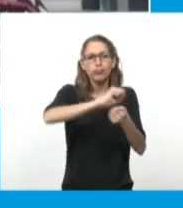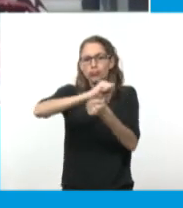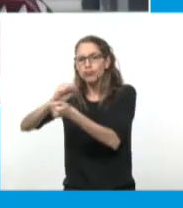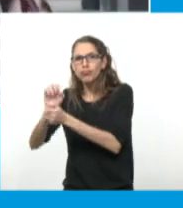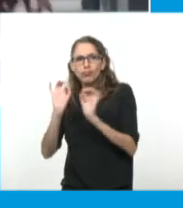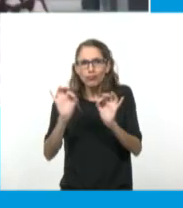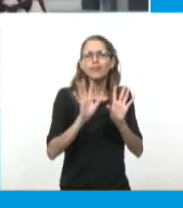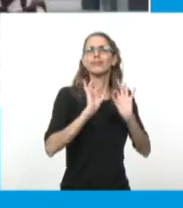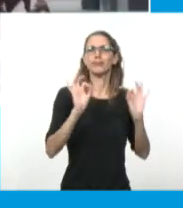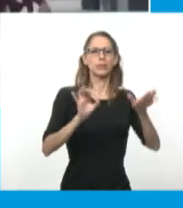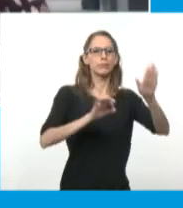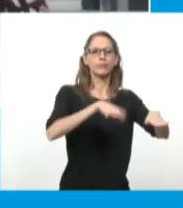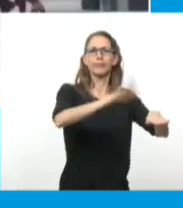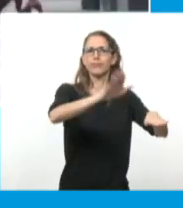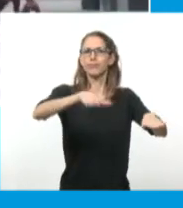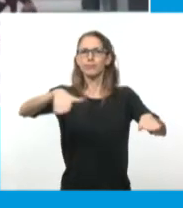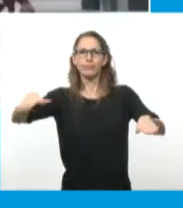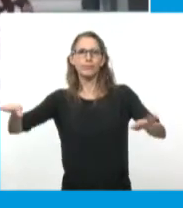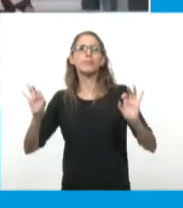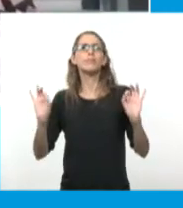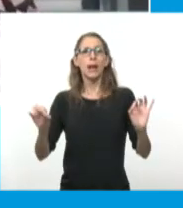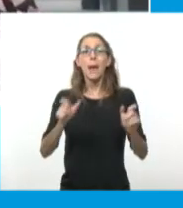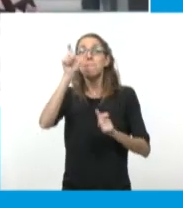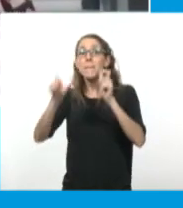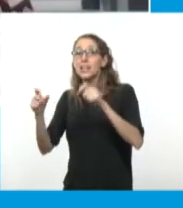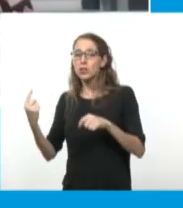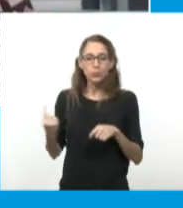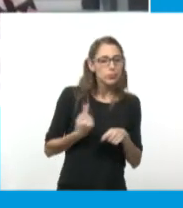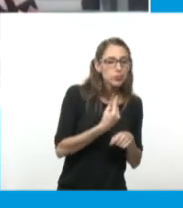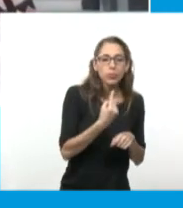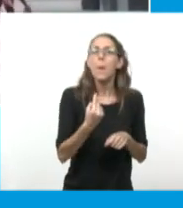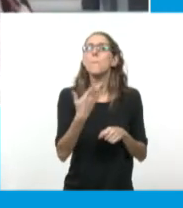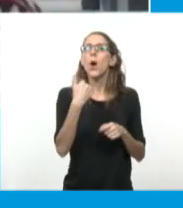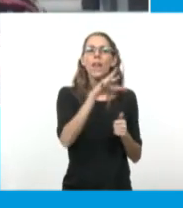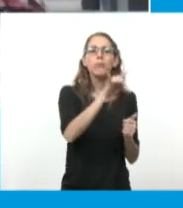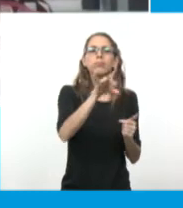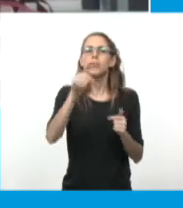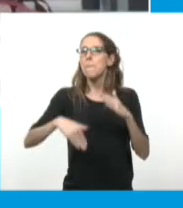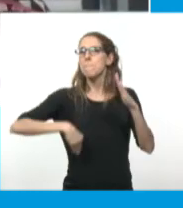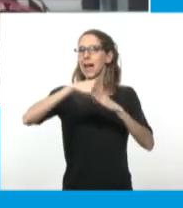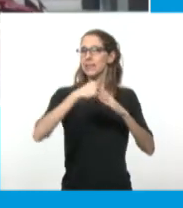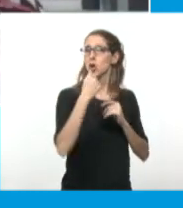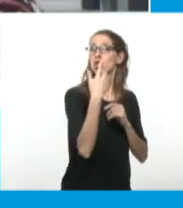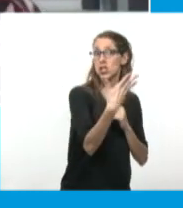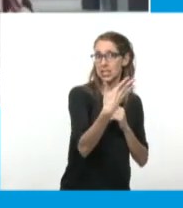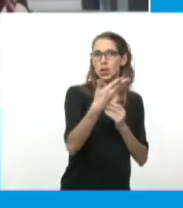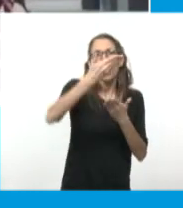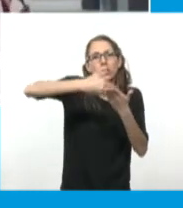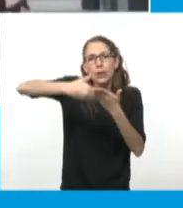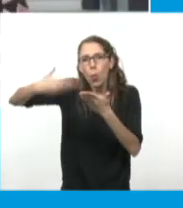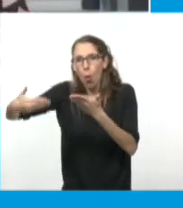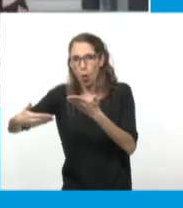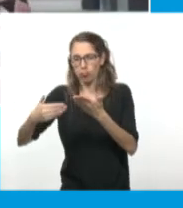gente iba pasando y podían elegir hasta cinco pliegos y una tapa. Entonces, después de que circulaban,